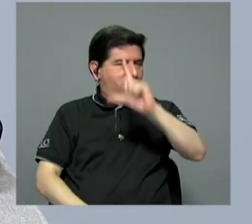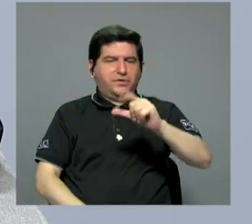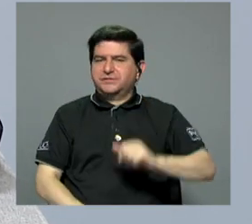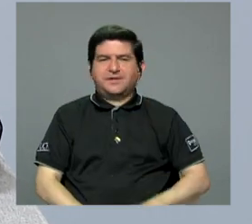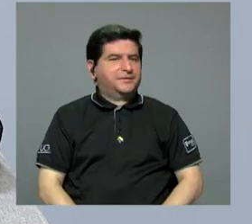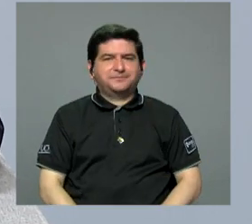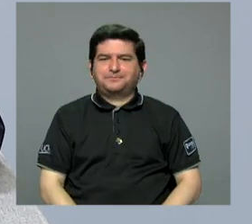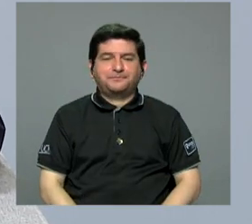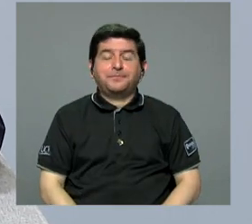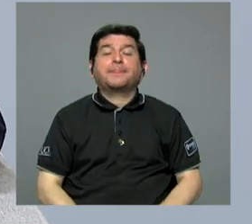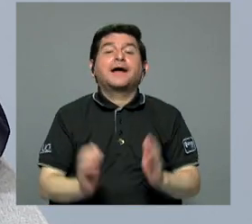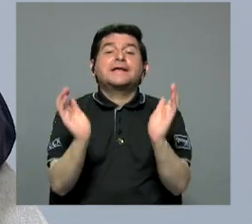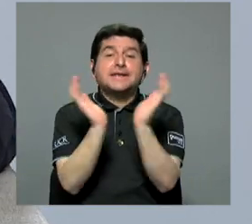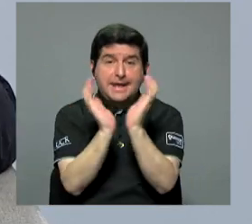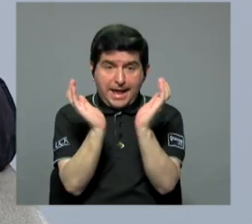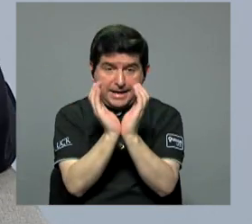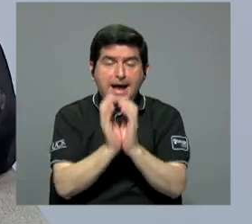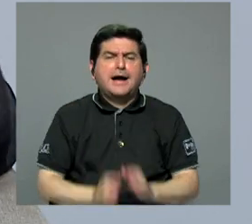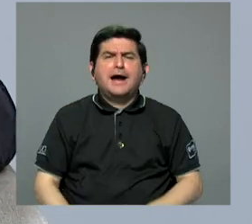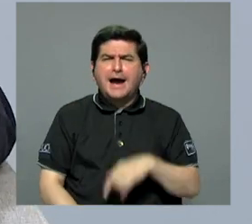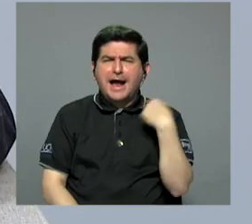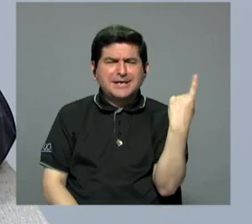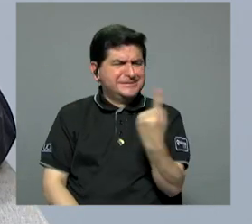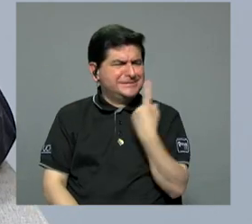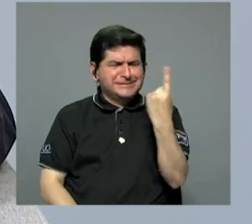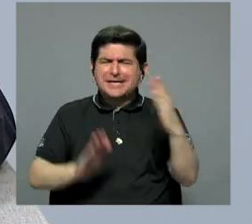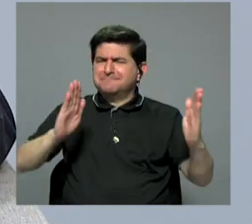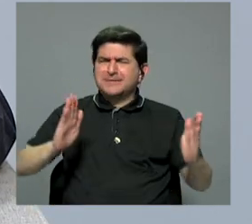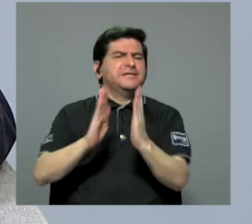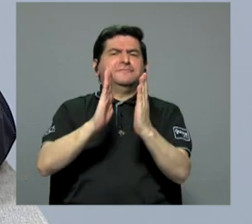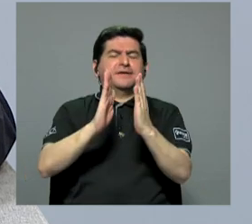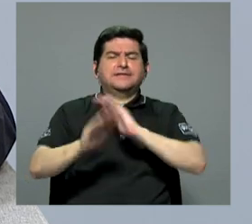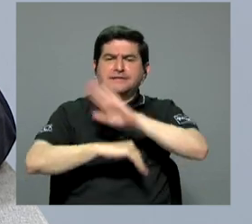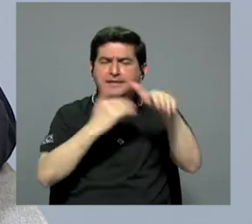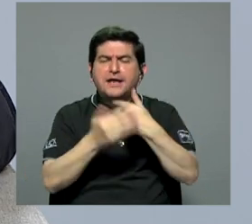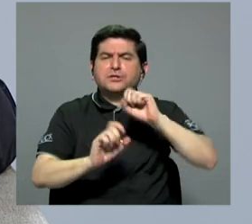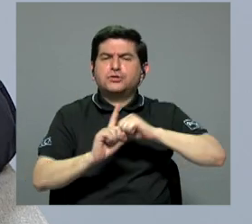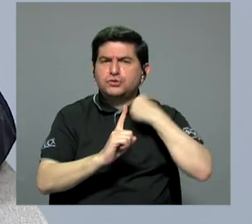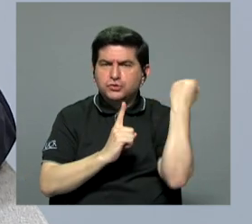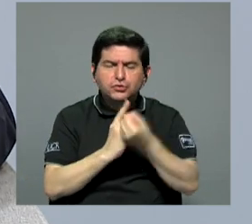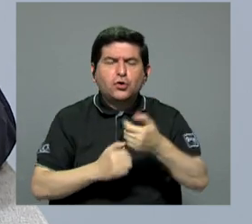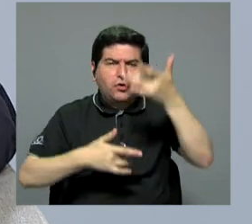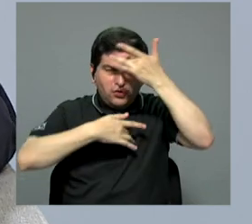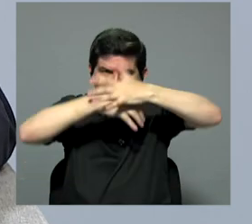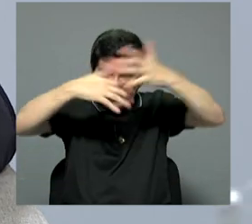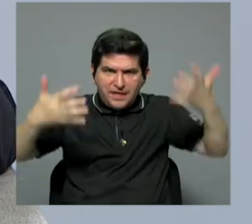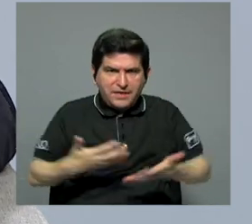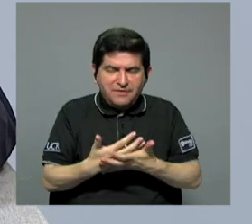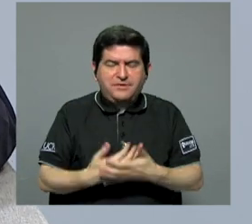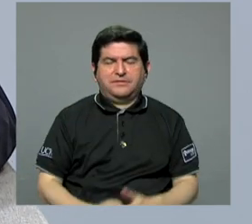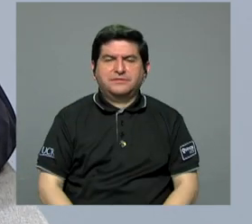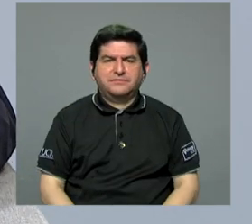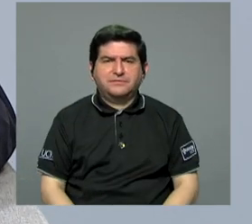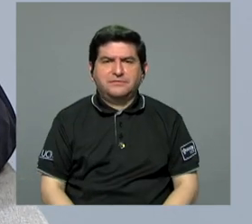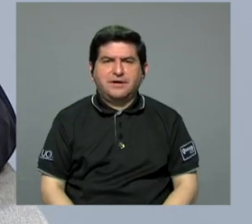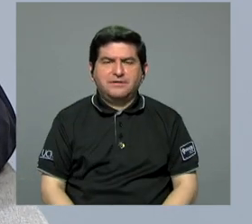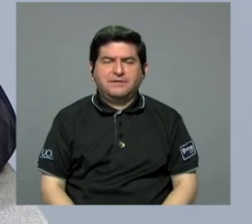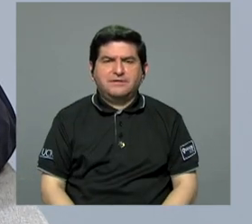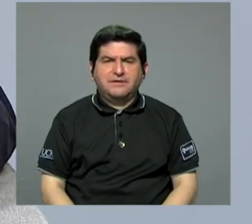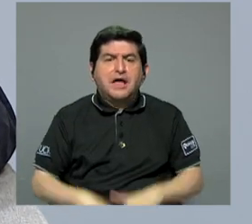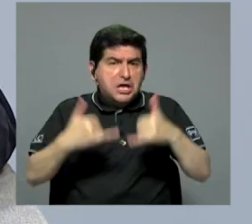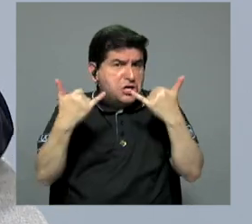Efectivamente, vea, la caja ha dado la cara, siempre ha dado la cara en todas las situaciones. La pandemia actual no es la